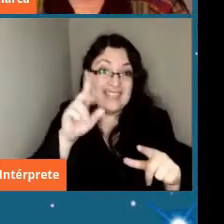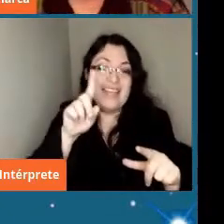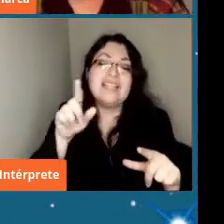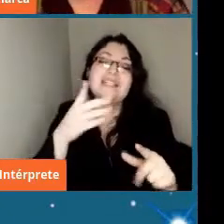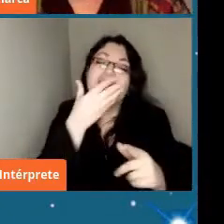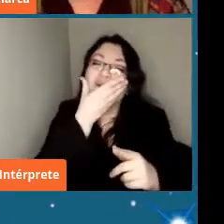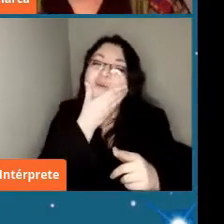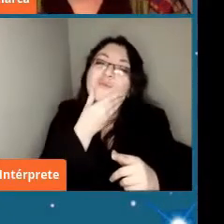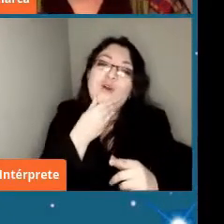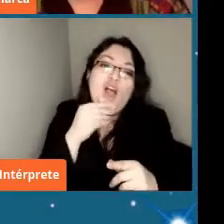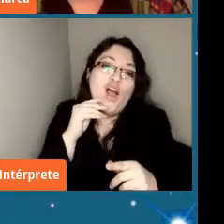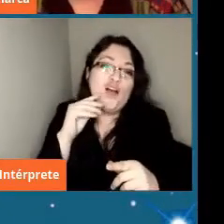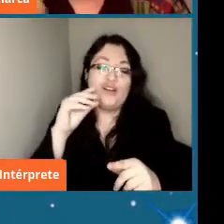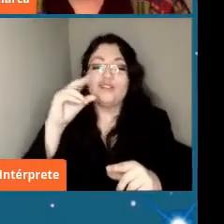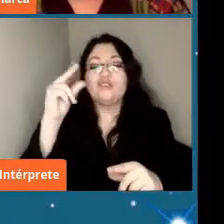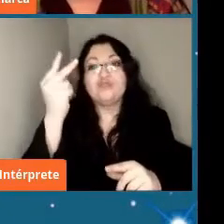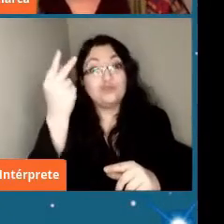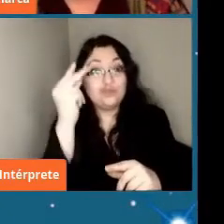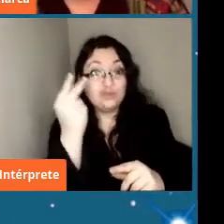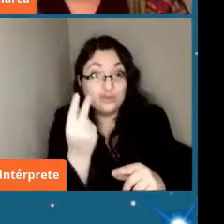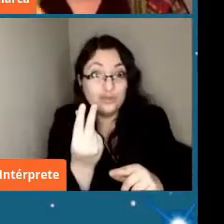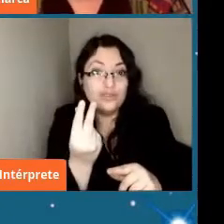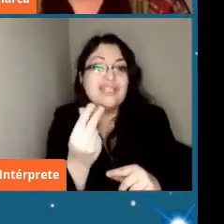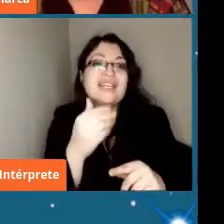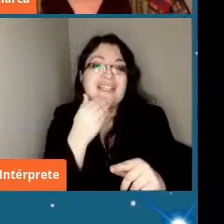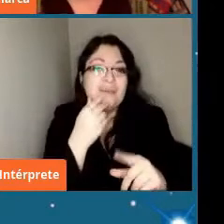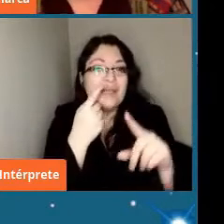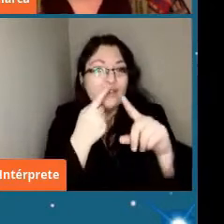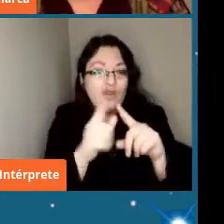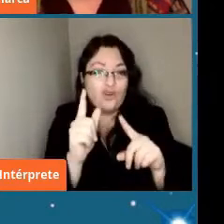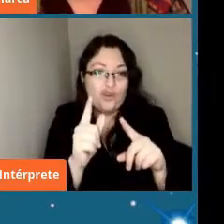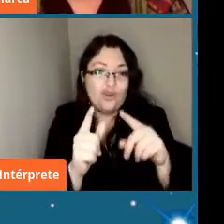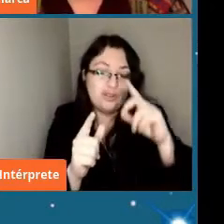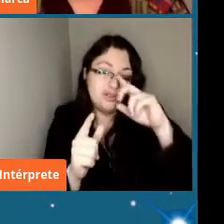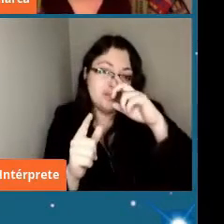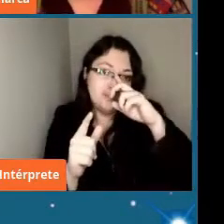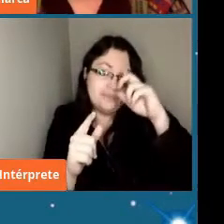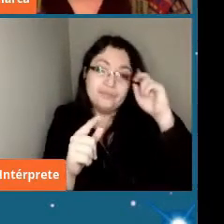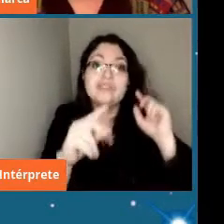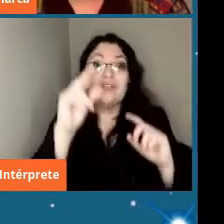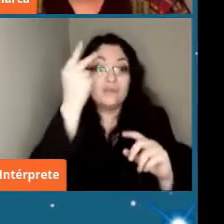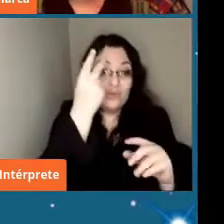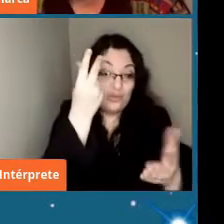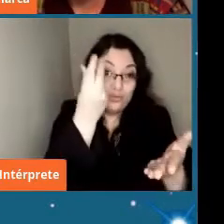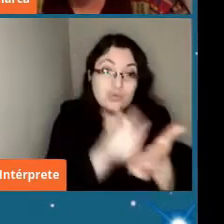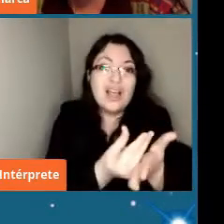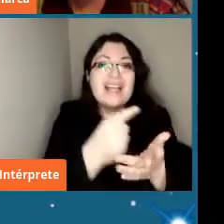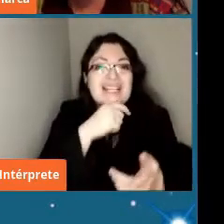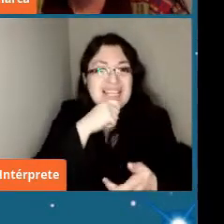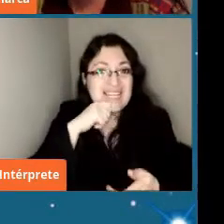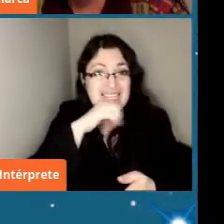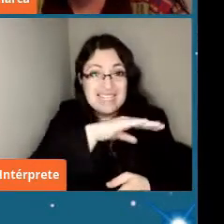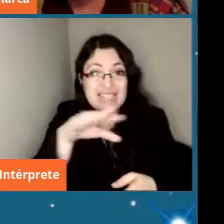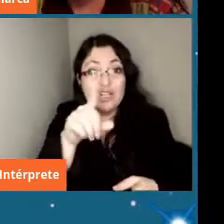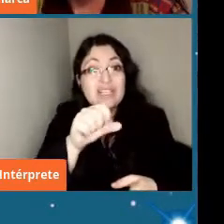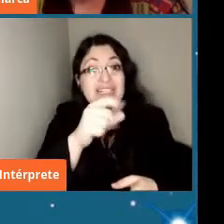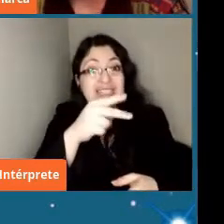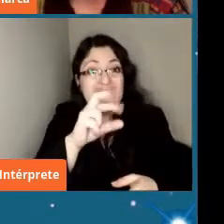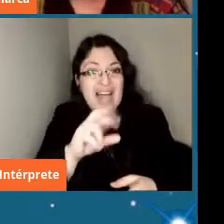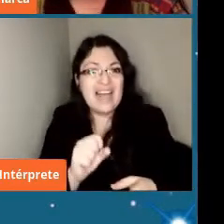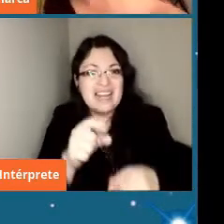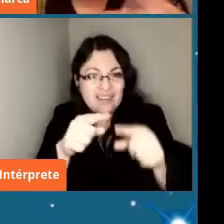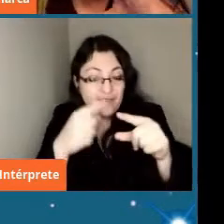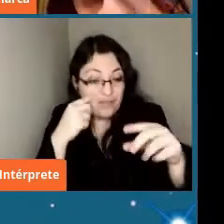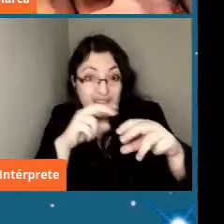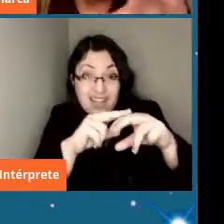sus estructuras y además un meteorito encontrado en el Sahara que vemos acá que se ve ahí negrita su